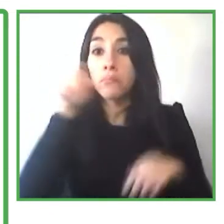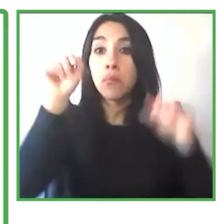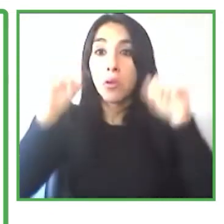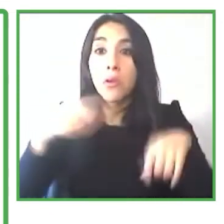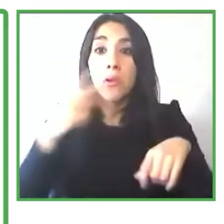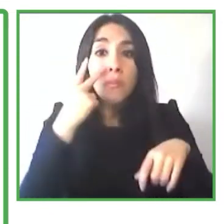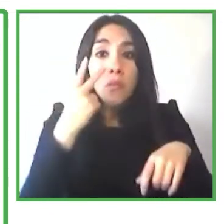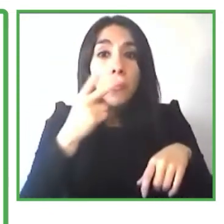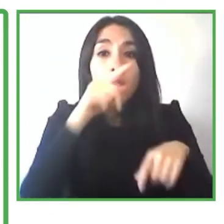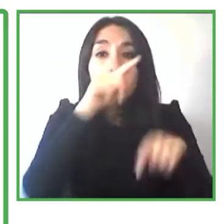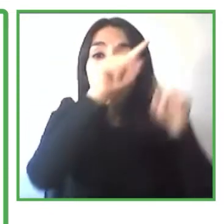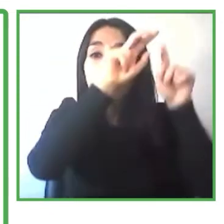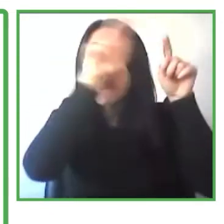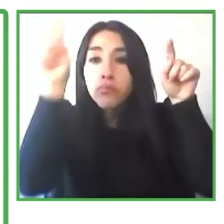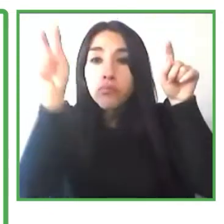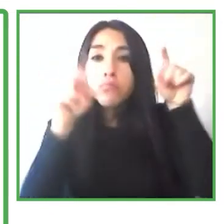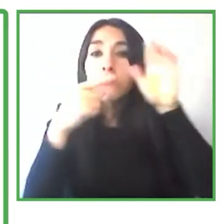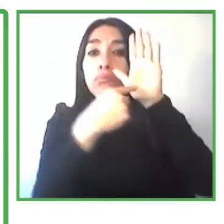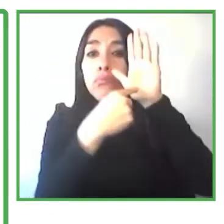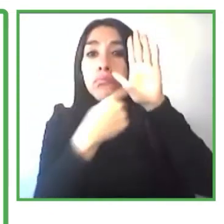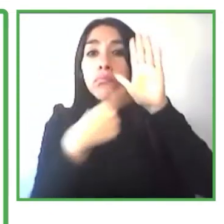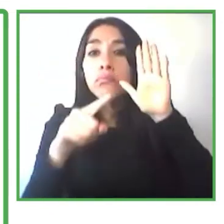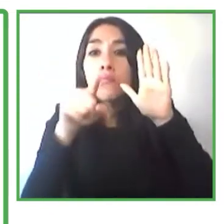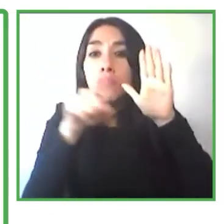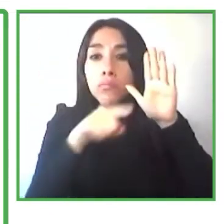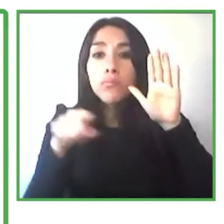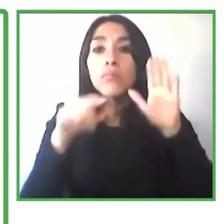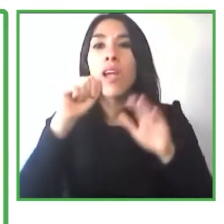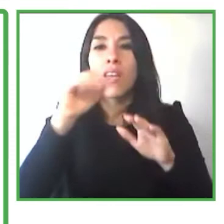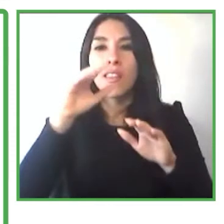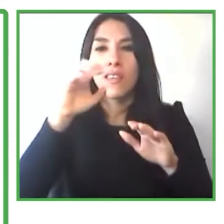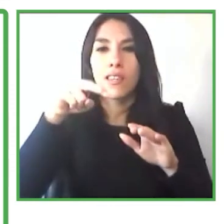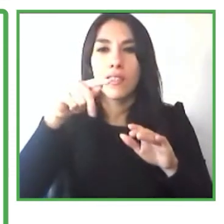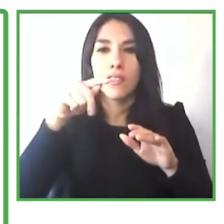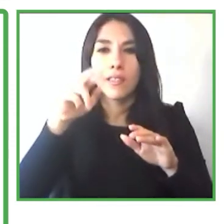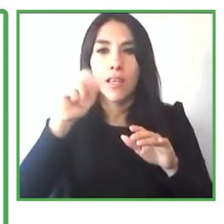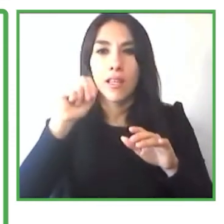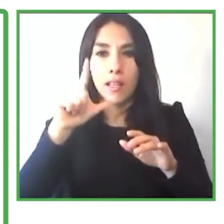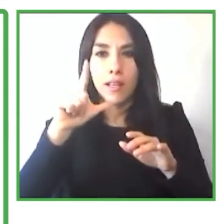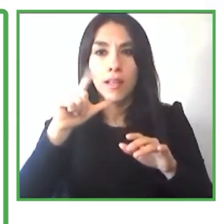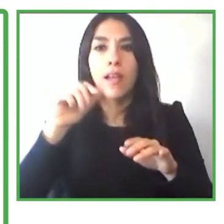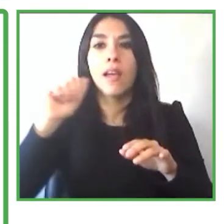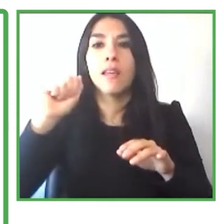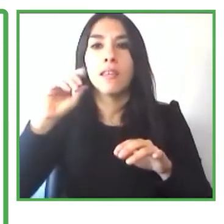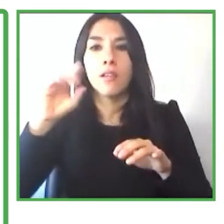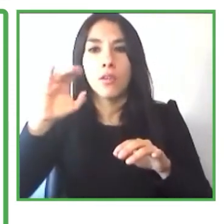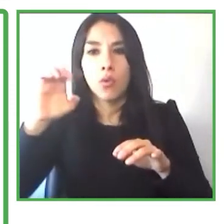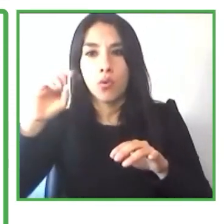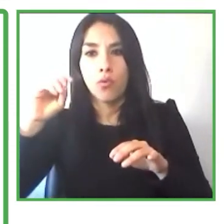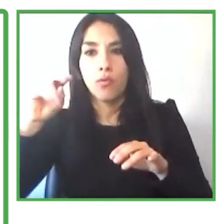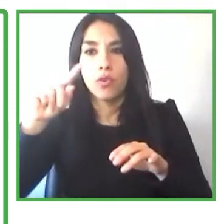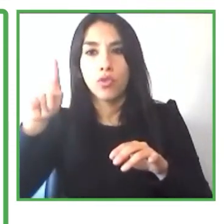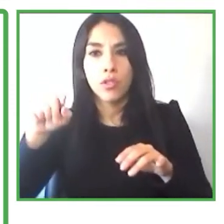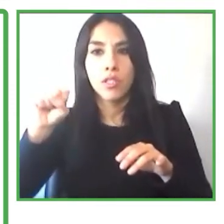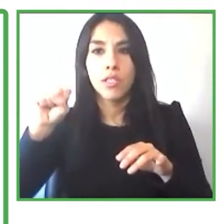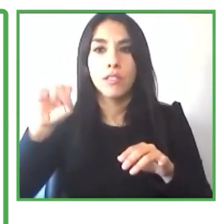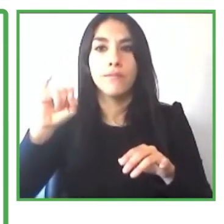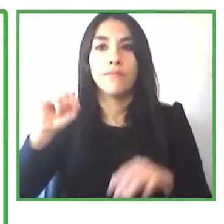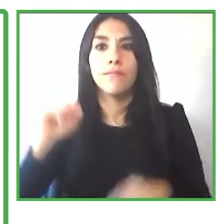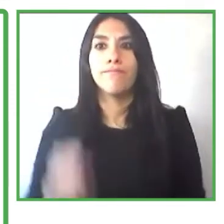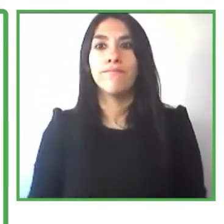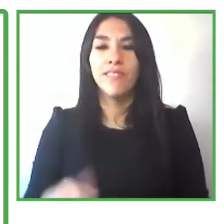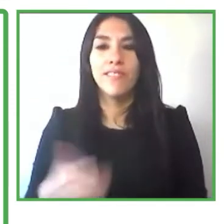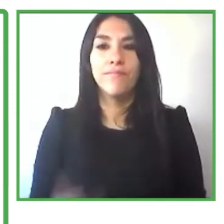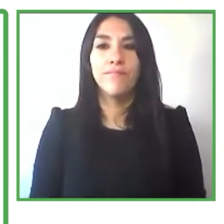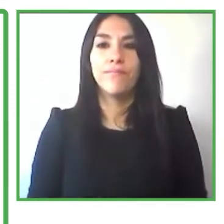Accenture Atos L'Oreal Capgemini MSB RedSol Novartis solo